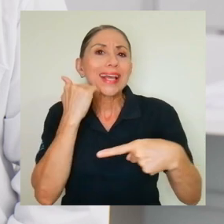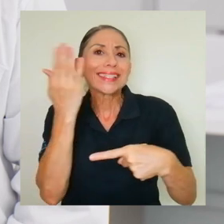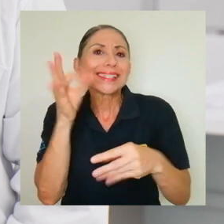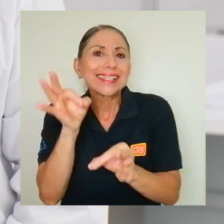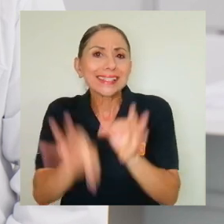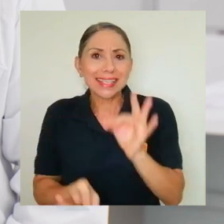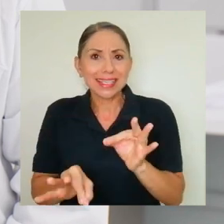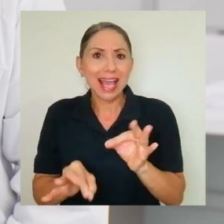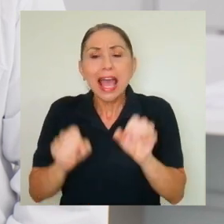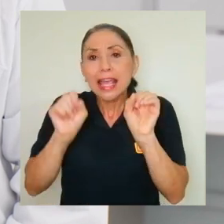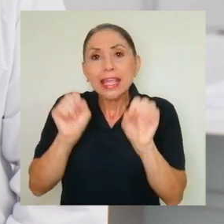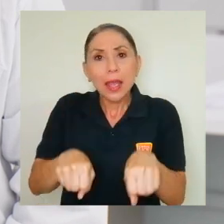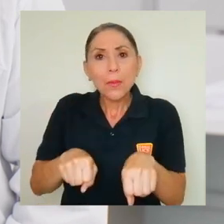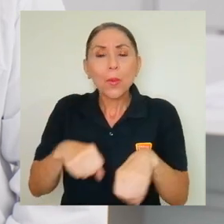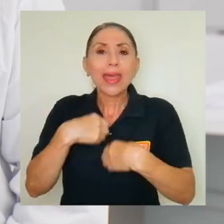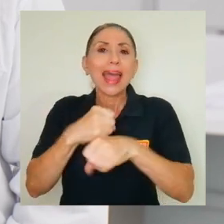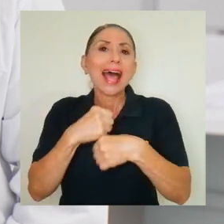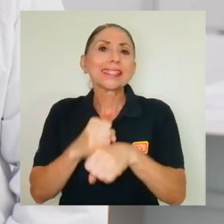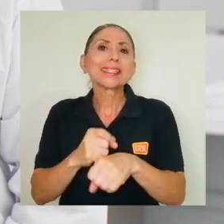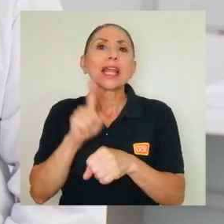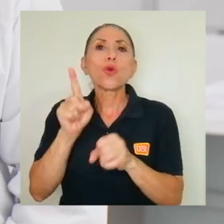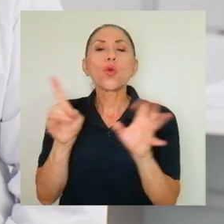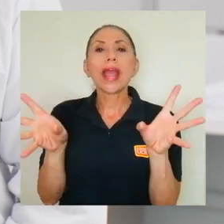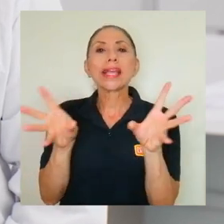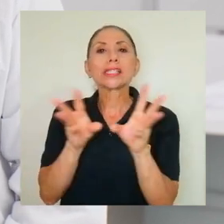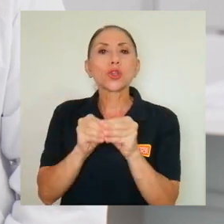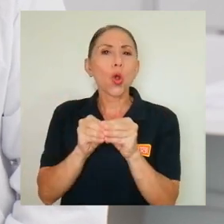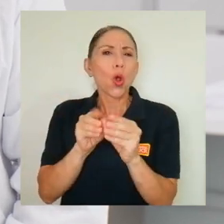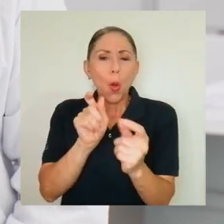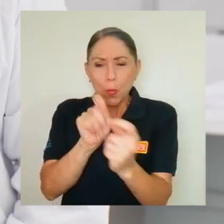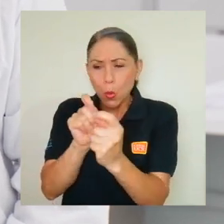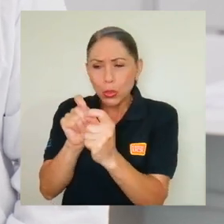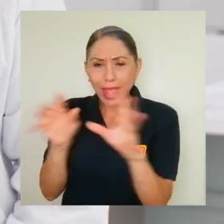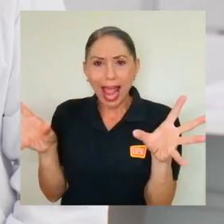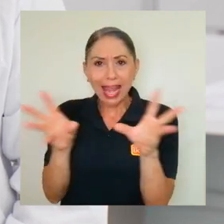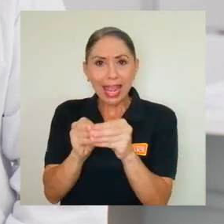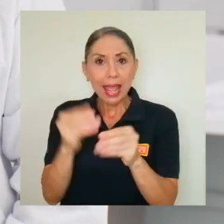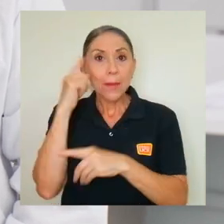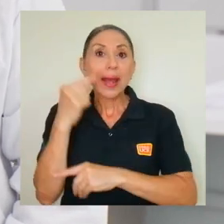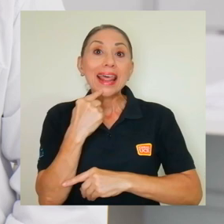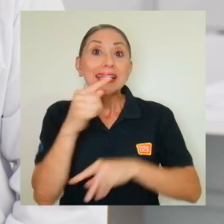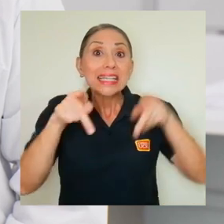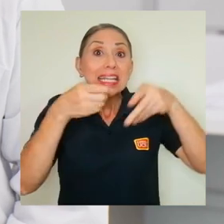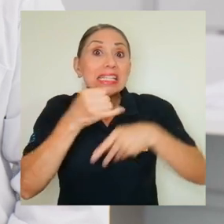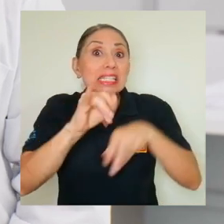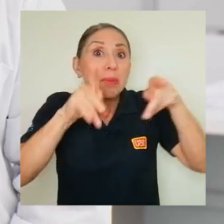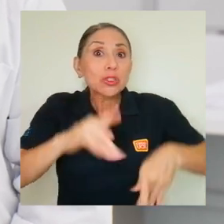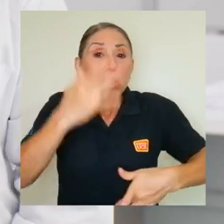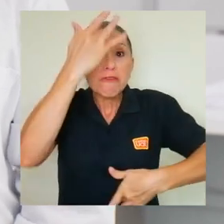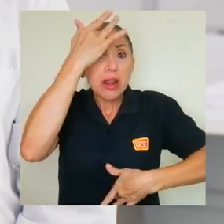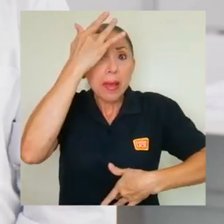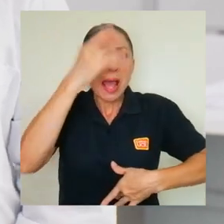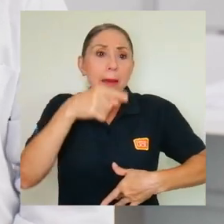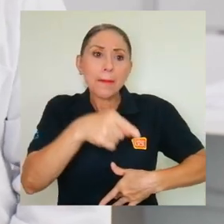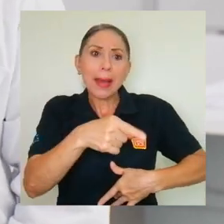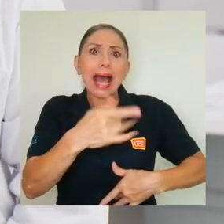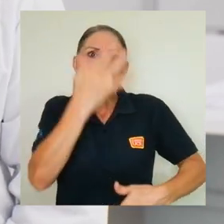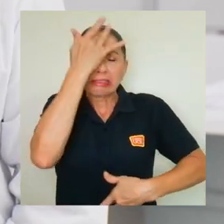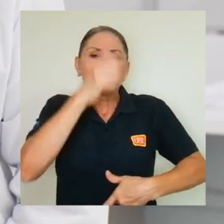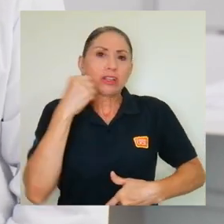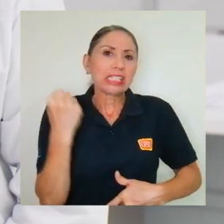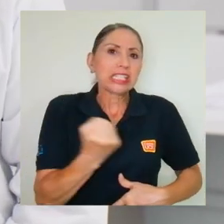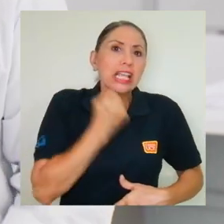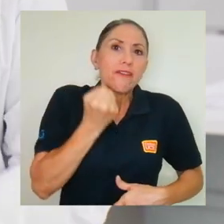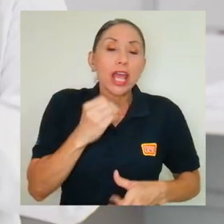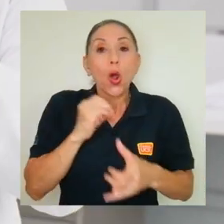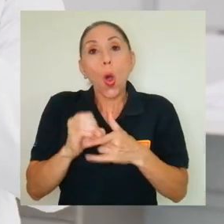de emitir un score o un puntaje para decir si un paciente va a ser severo o si un paciente va